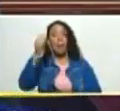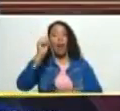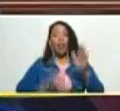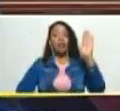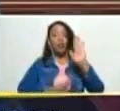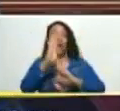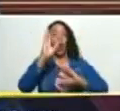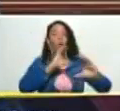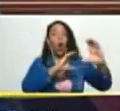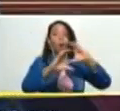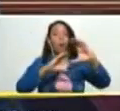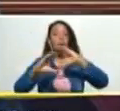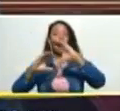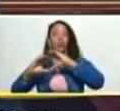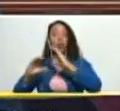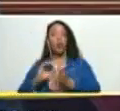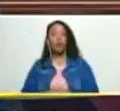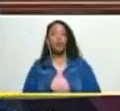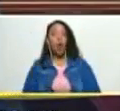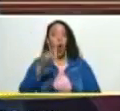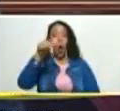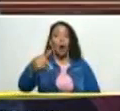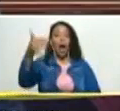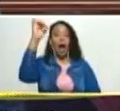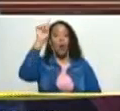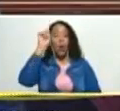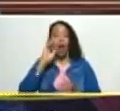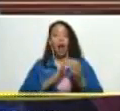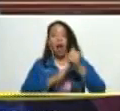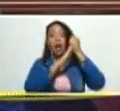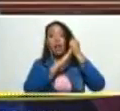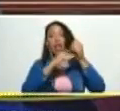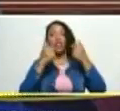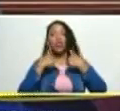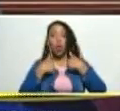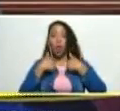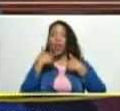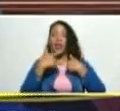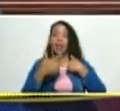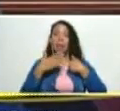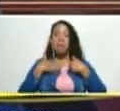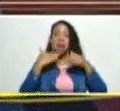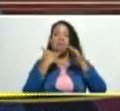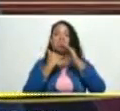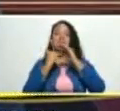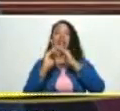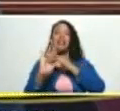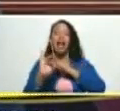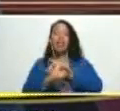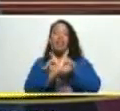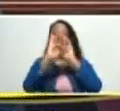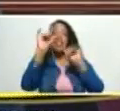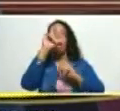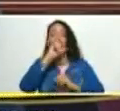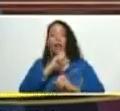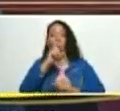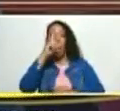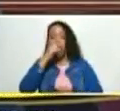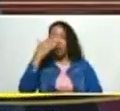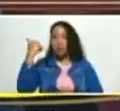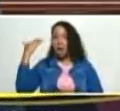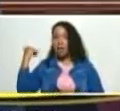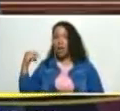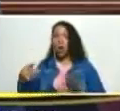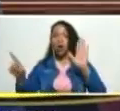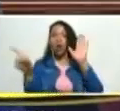comunicacional hoy tenemos un liderazgo yo lo decía en mi mensaje de fin de año el año pasado se